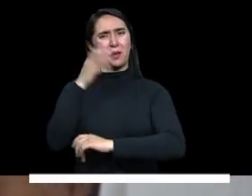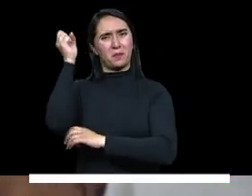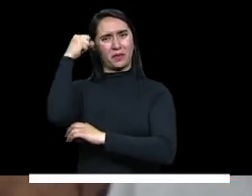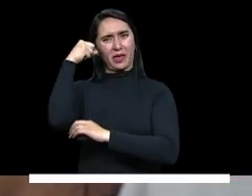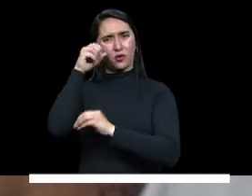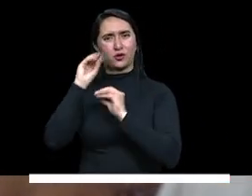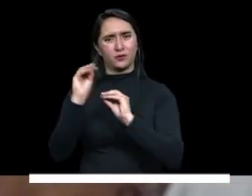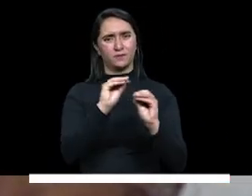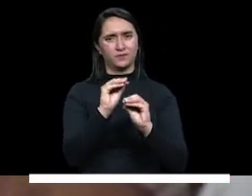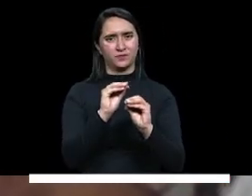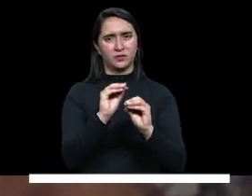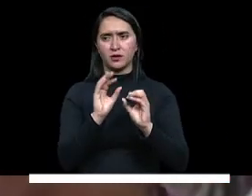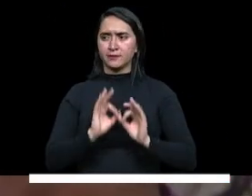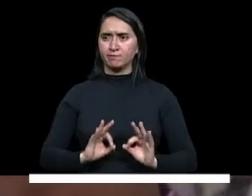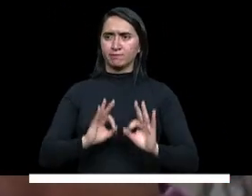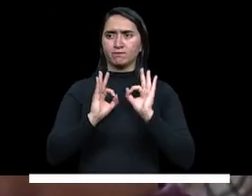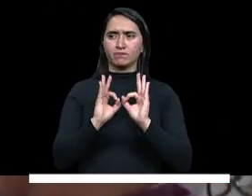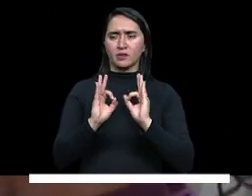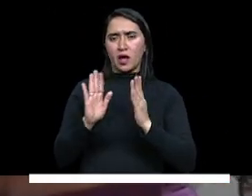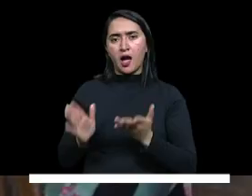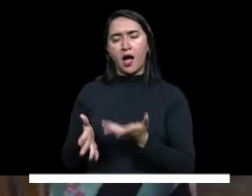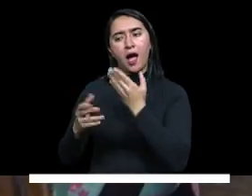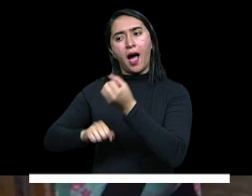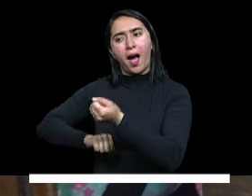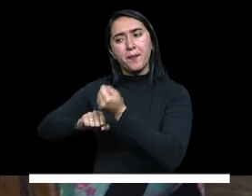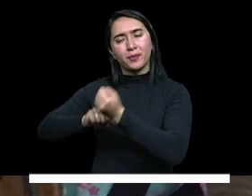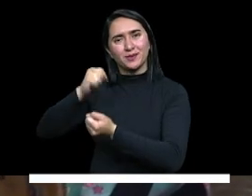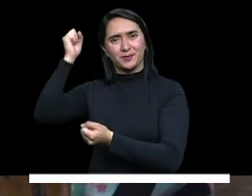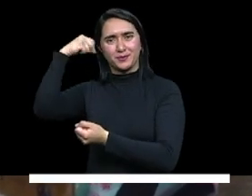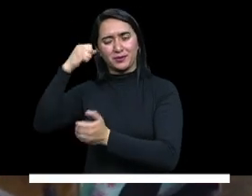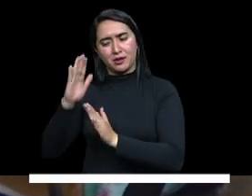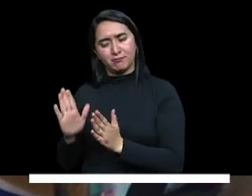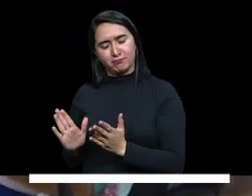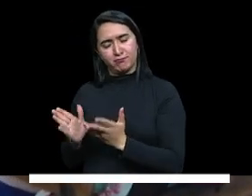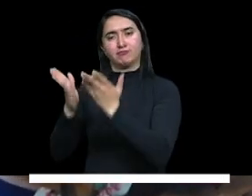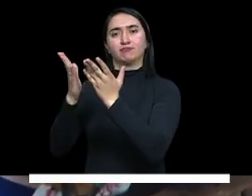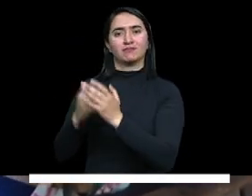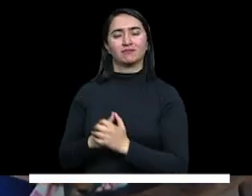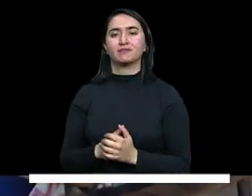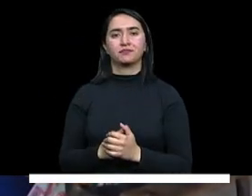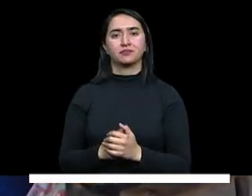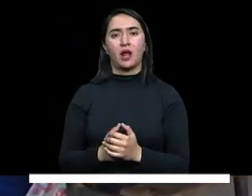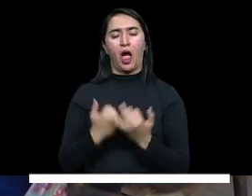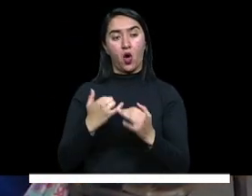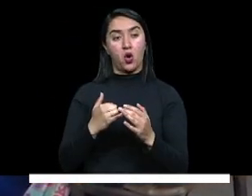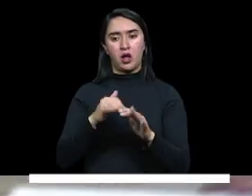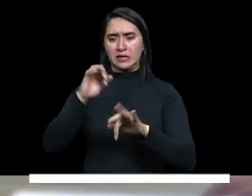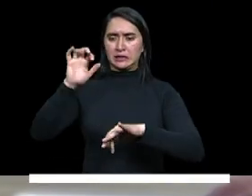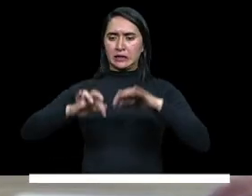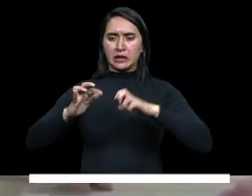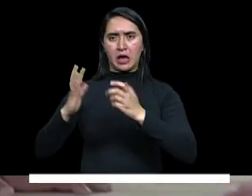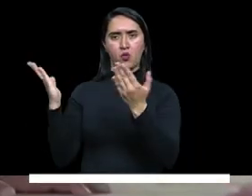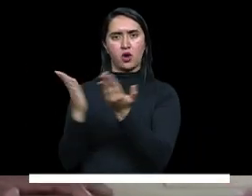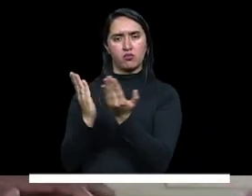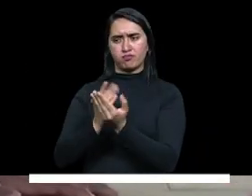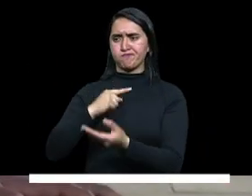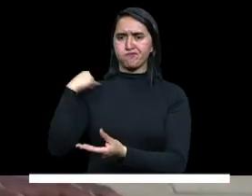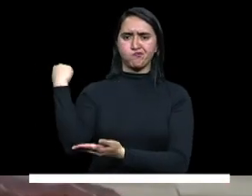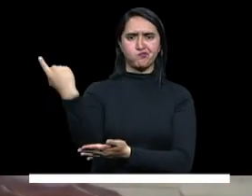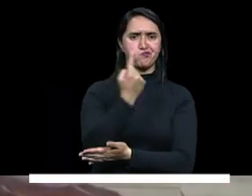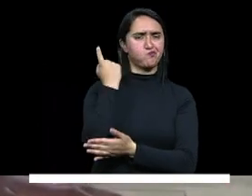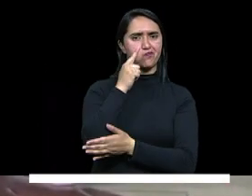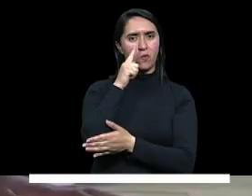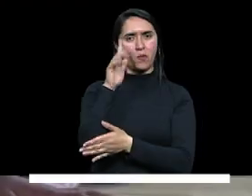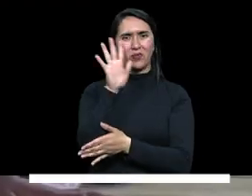dignificación y para el bienestar docente. Estamos trabajando con las secretarías de educación en todo el territorio nacional para